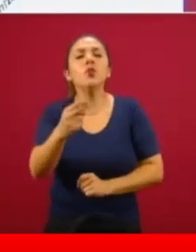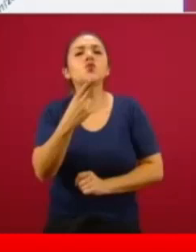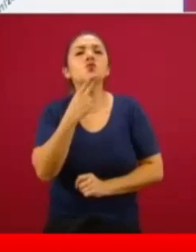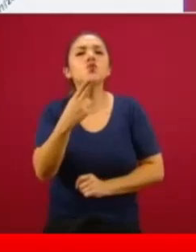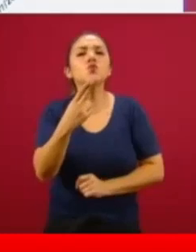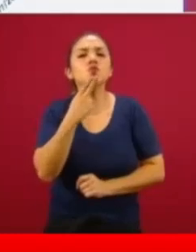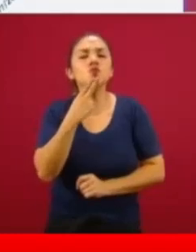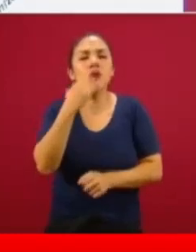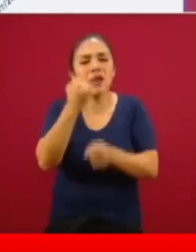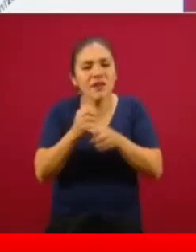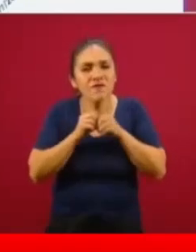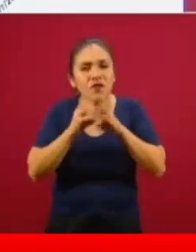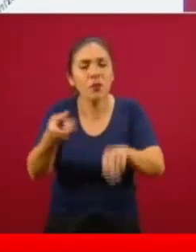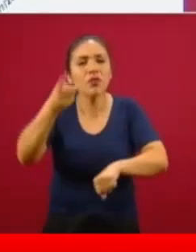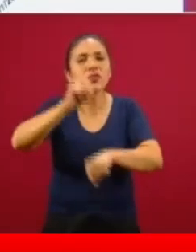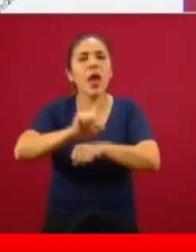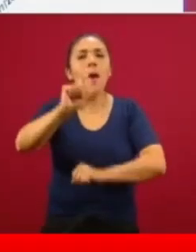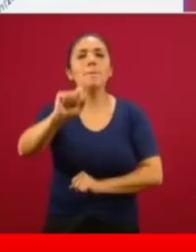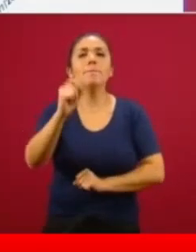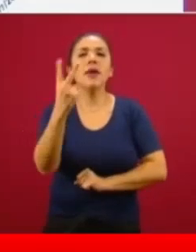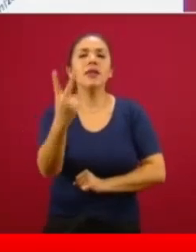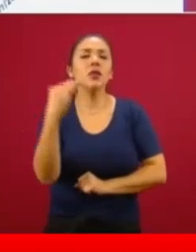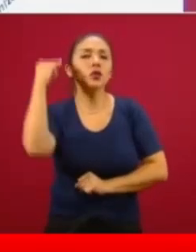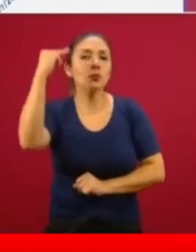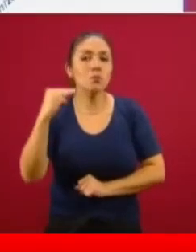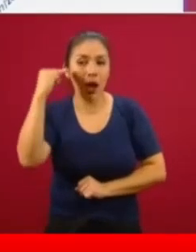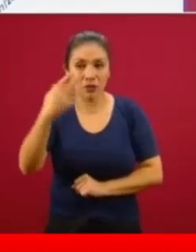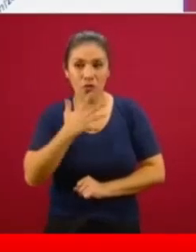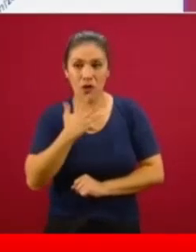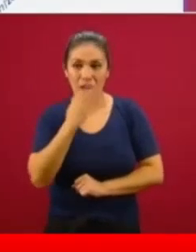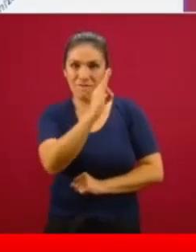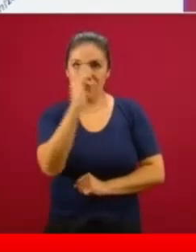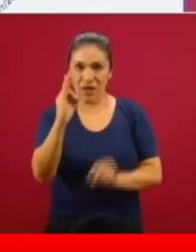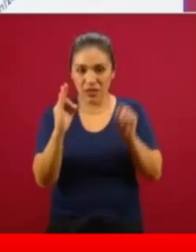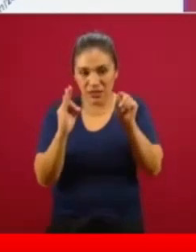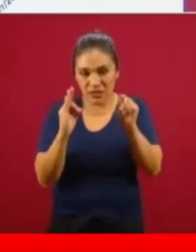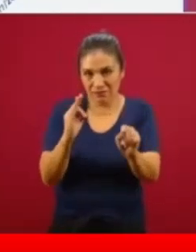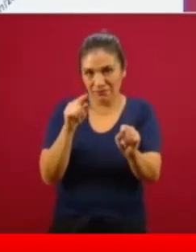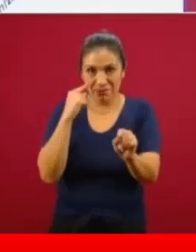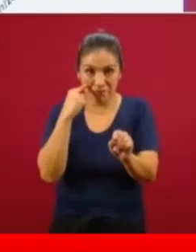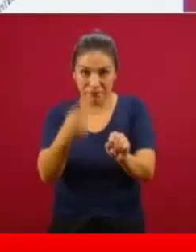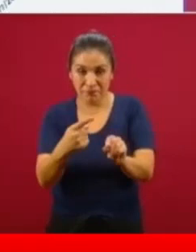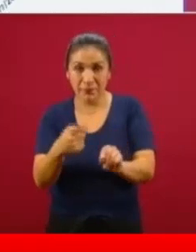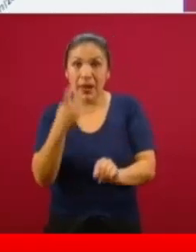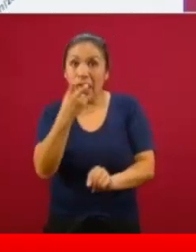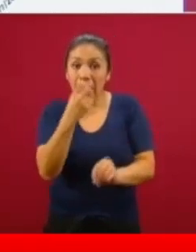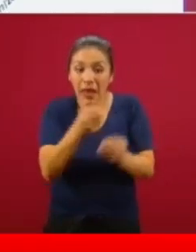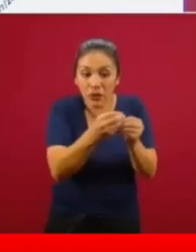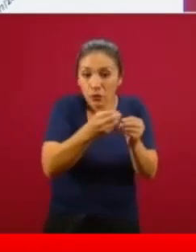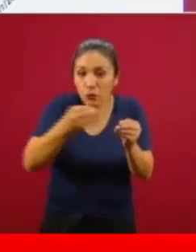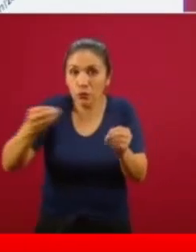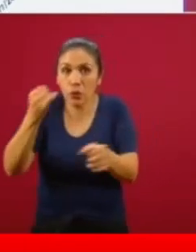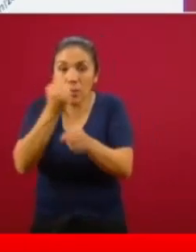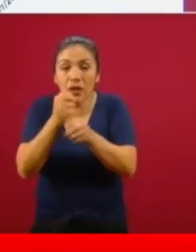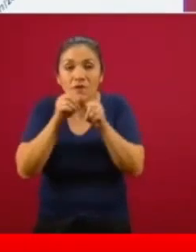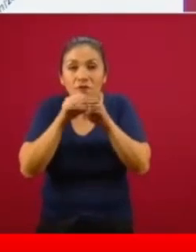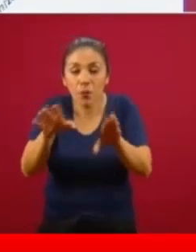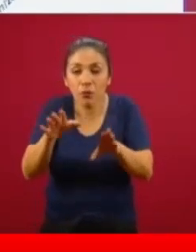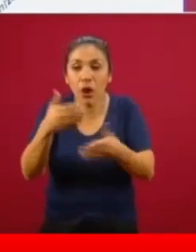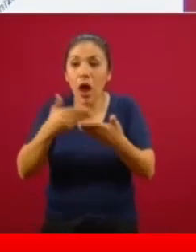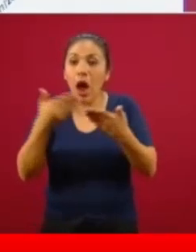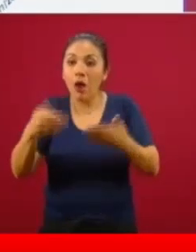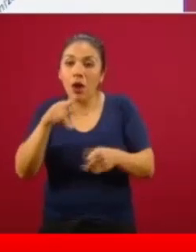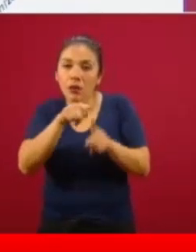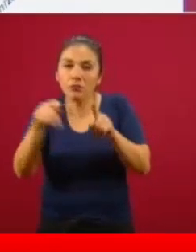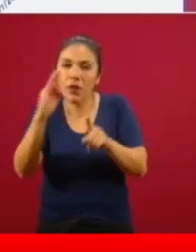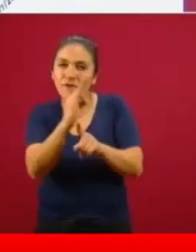al 22 de marzo, que está por aquí, y es este segmento de datos. Íbamos más o menos aquí,